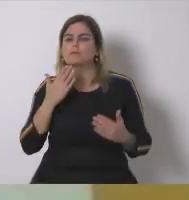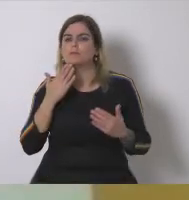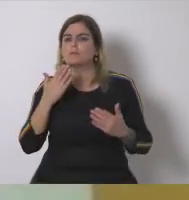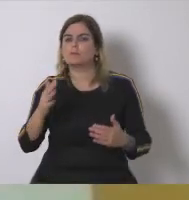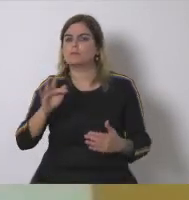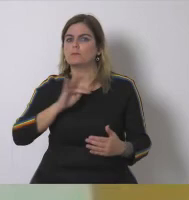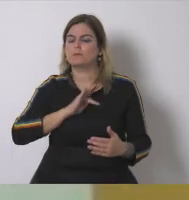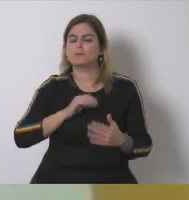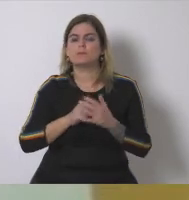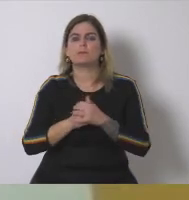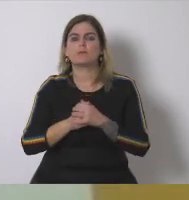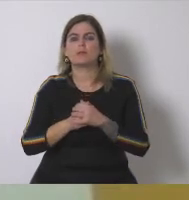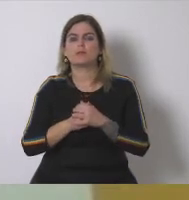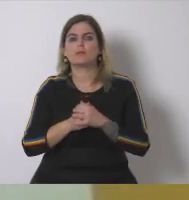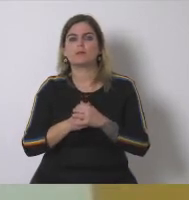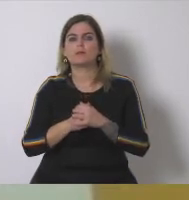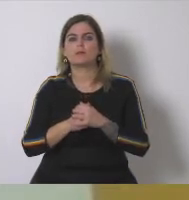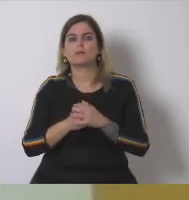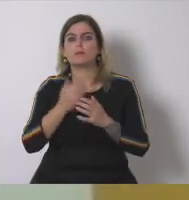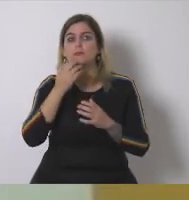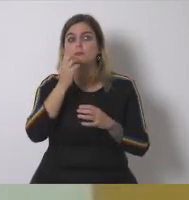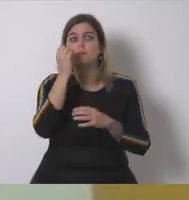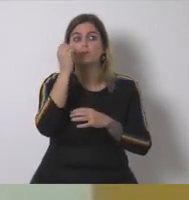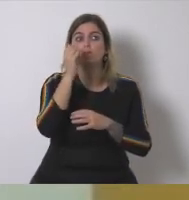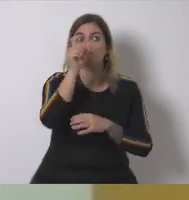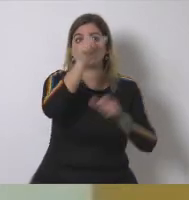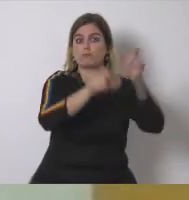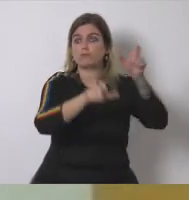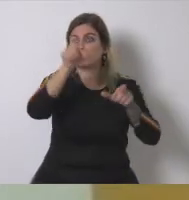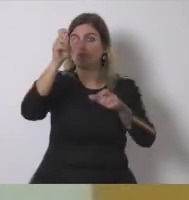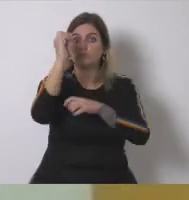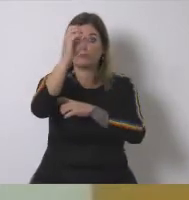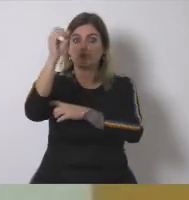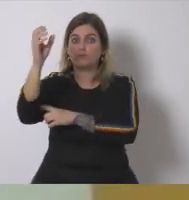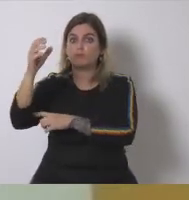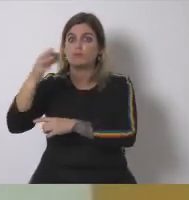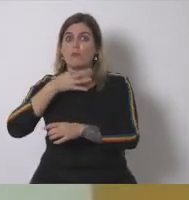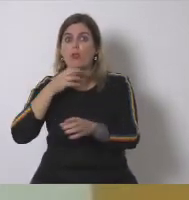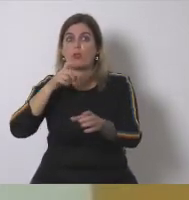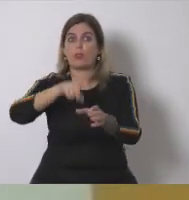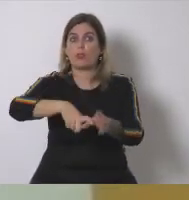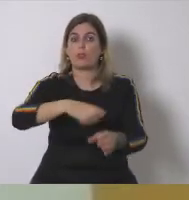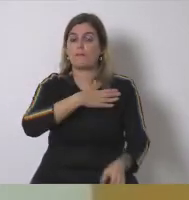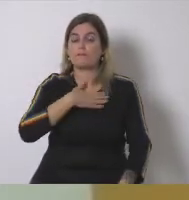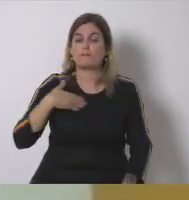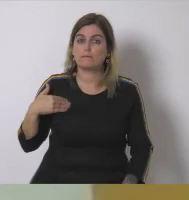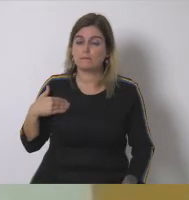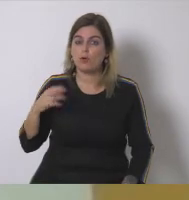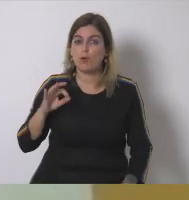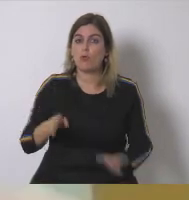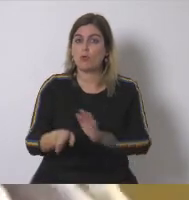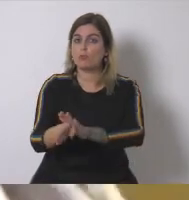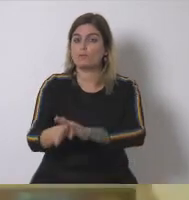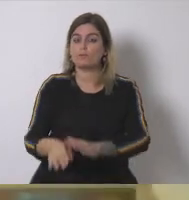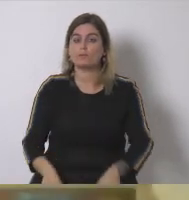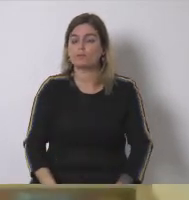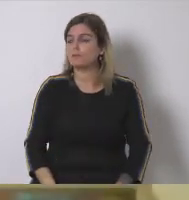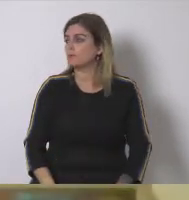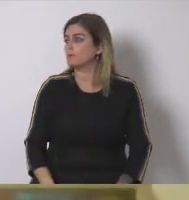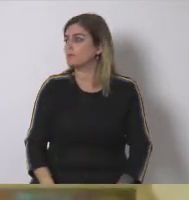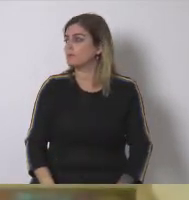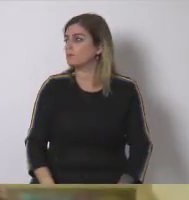os parece los oradores podrían ahora realizar algún comentario